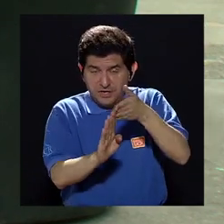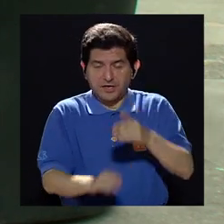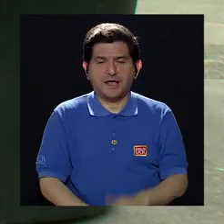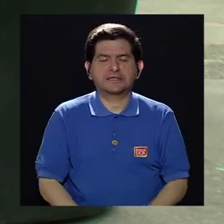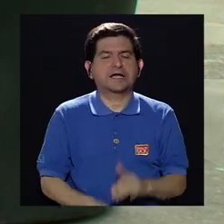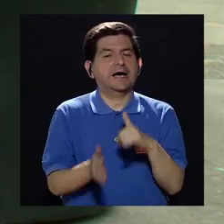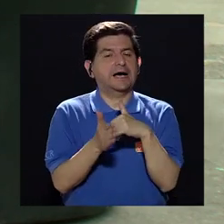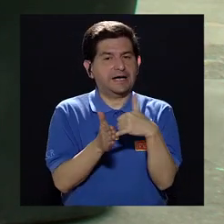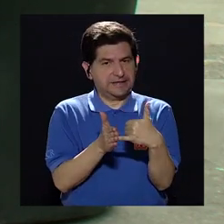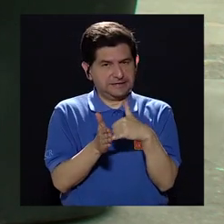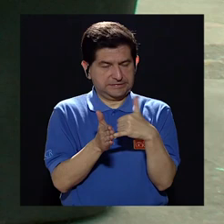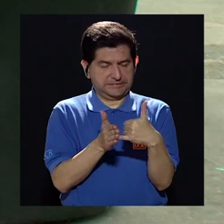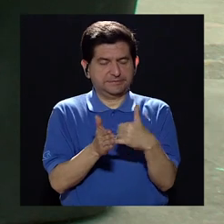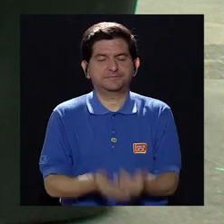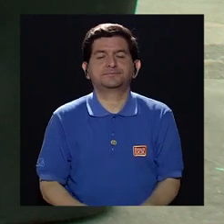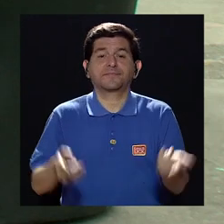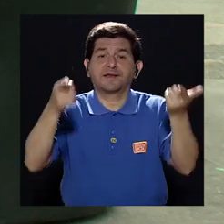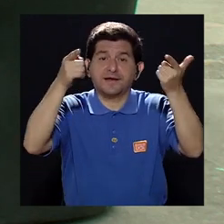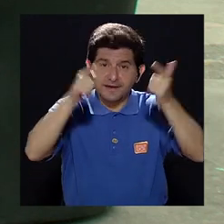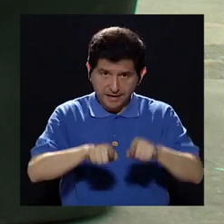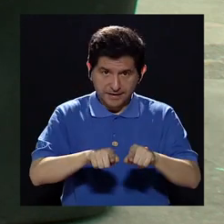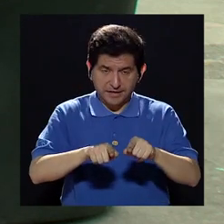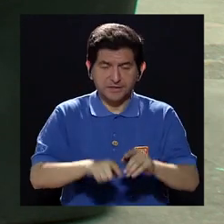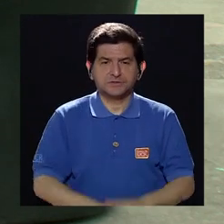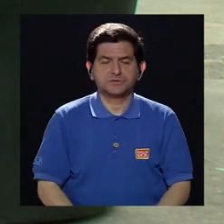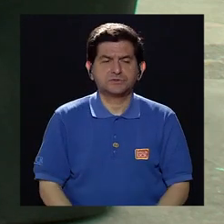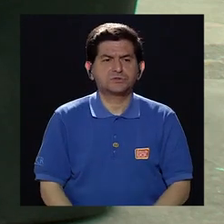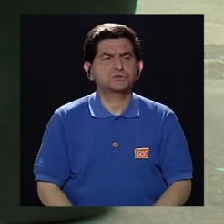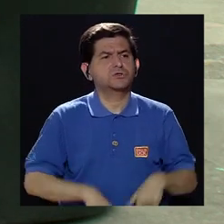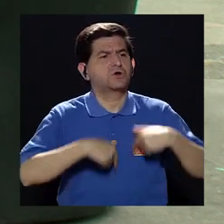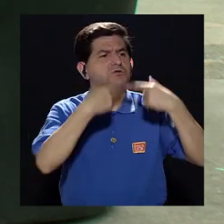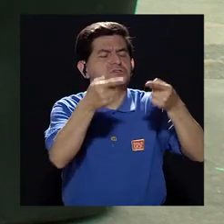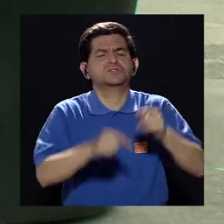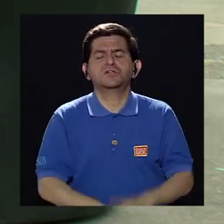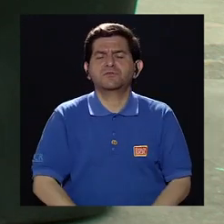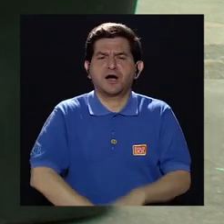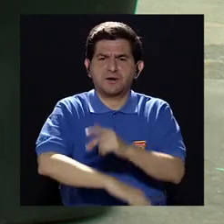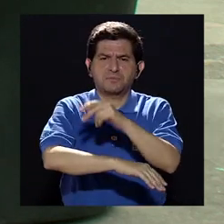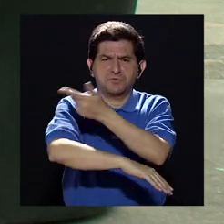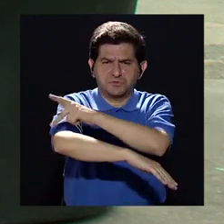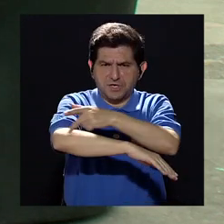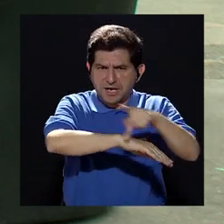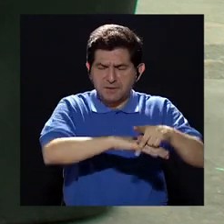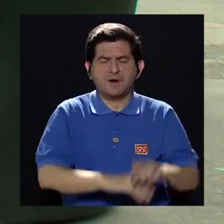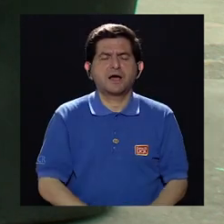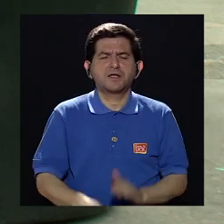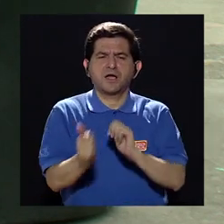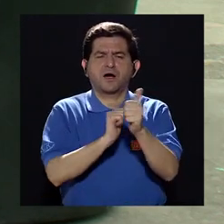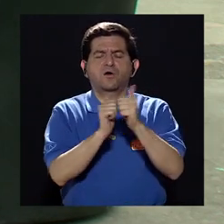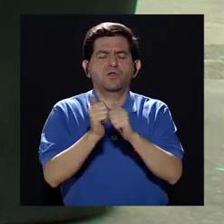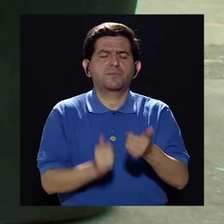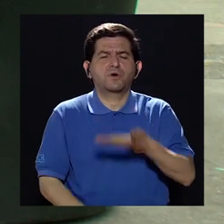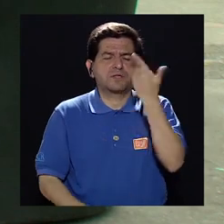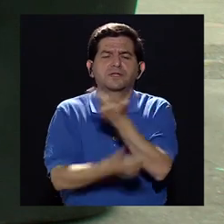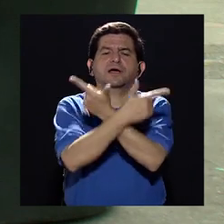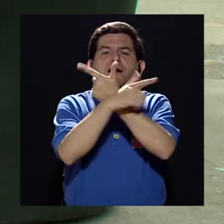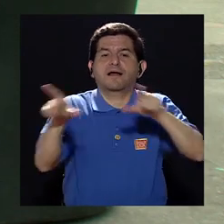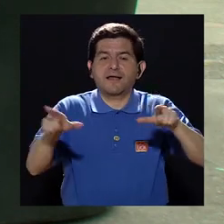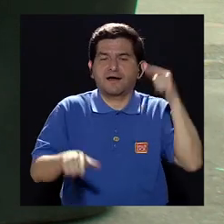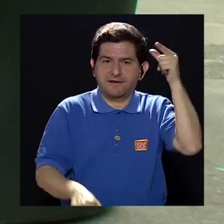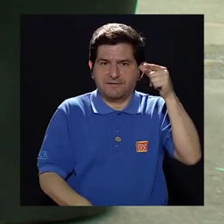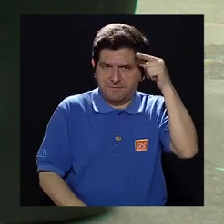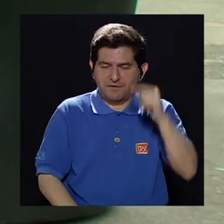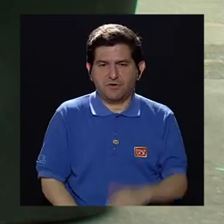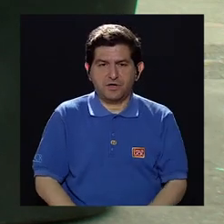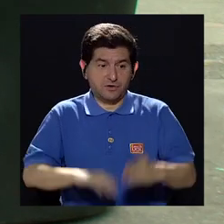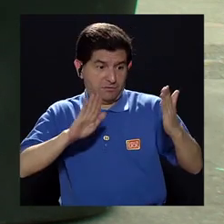muchísimo más delicadas. En el caso de cuando viajamos a la playa, realizamos deportes al aire libre y demás, es